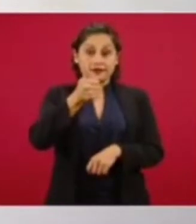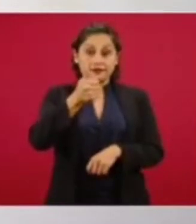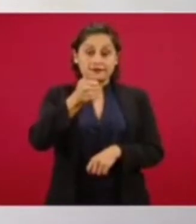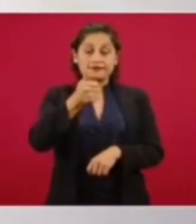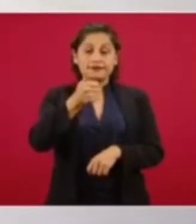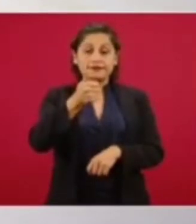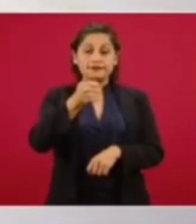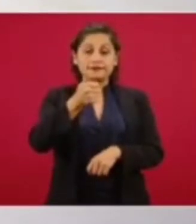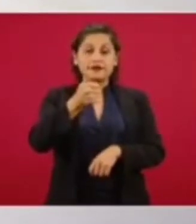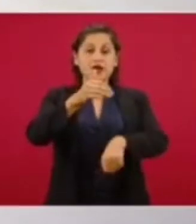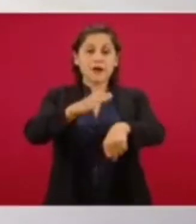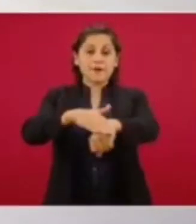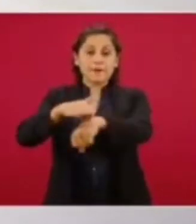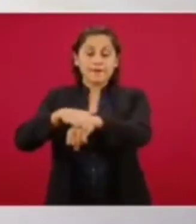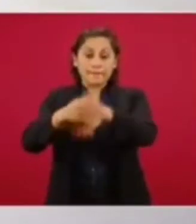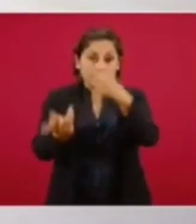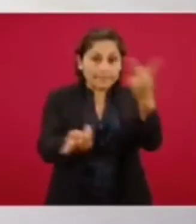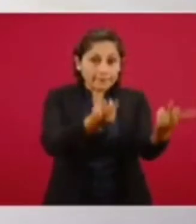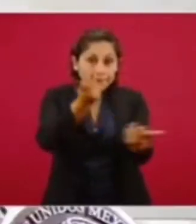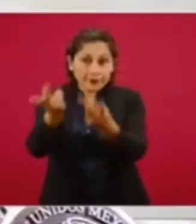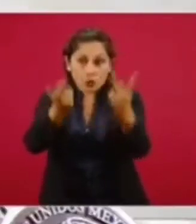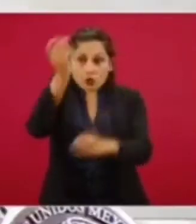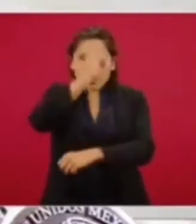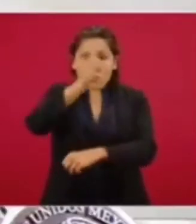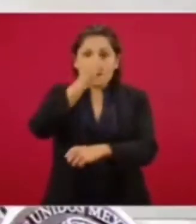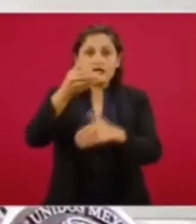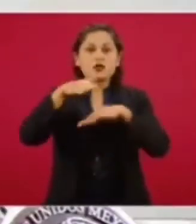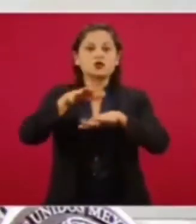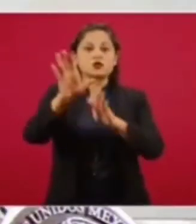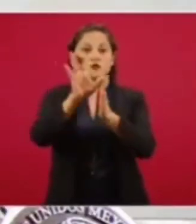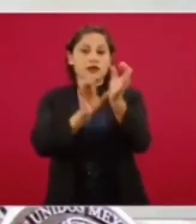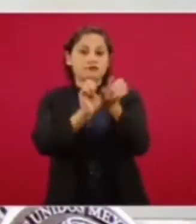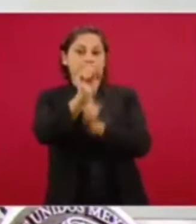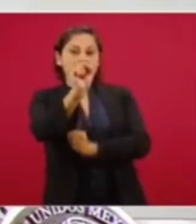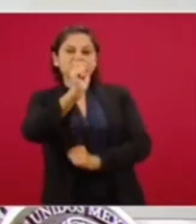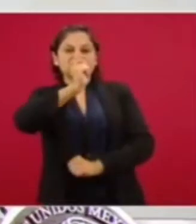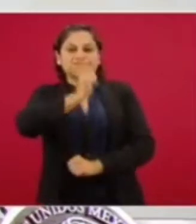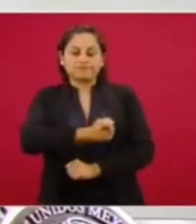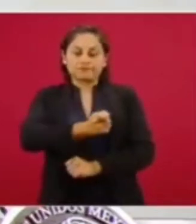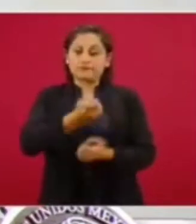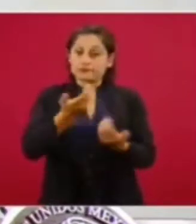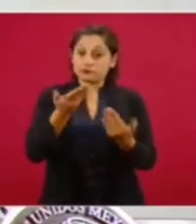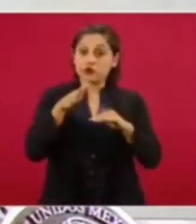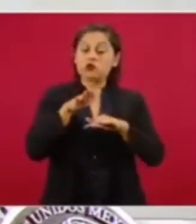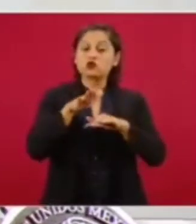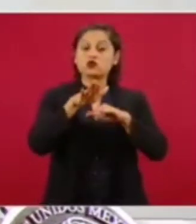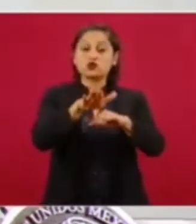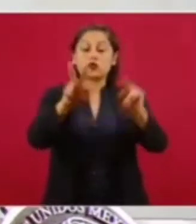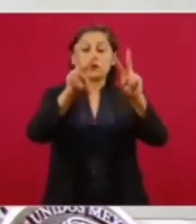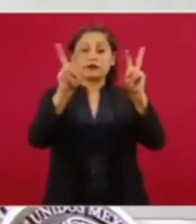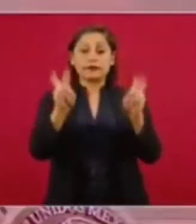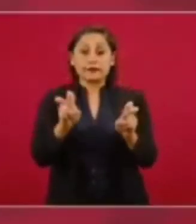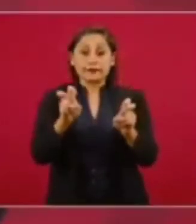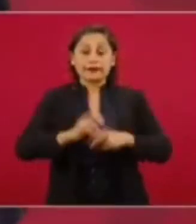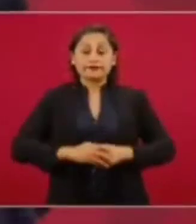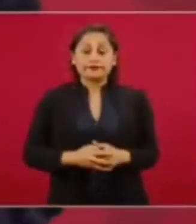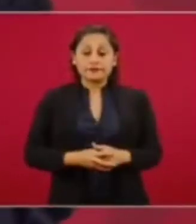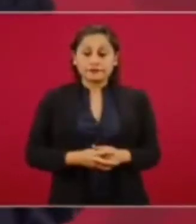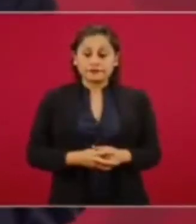consulta constitucional, en este caso para decidir si se